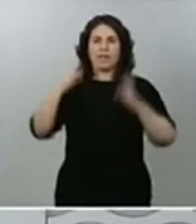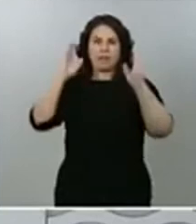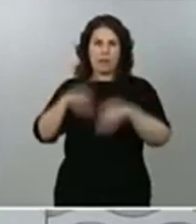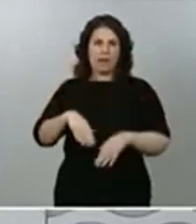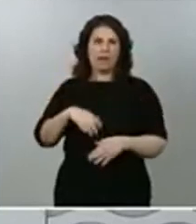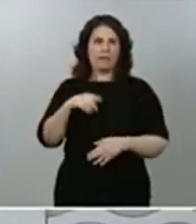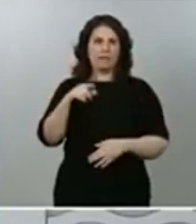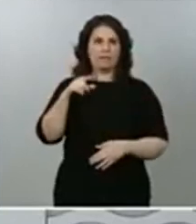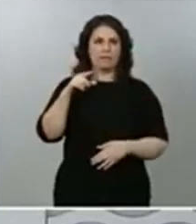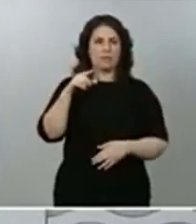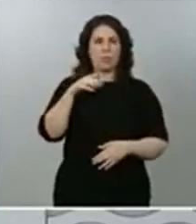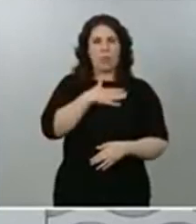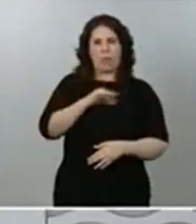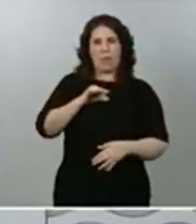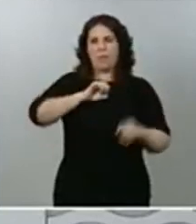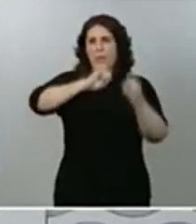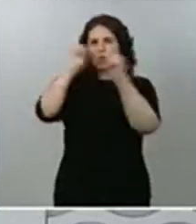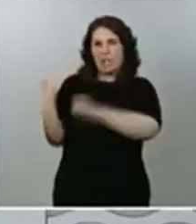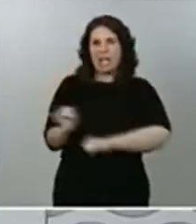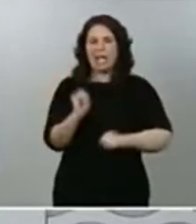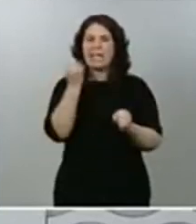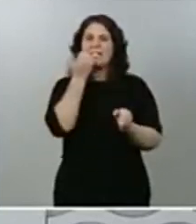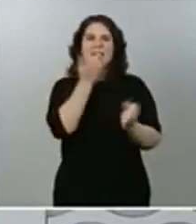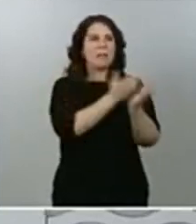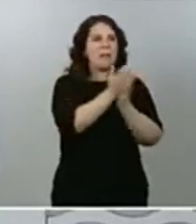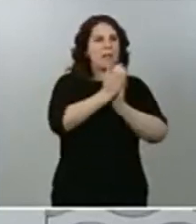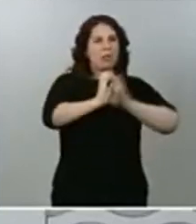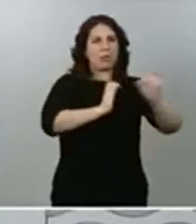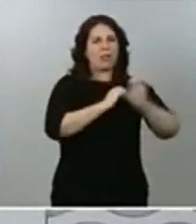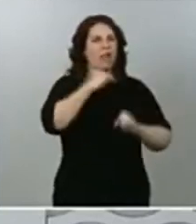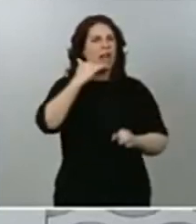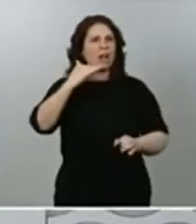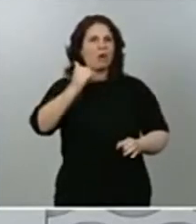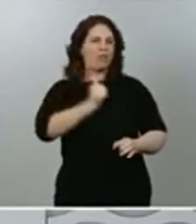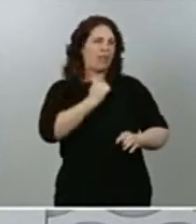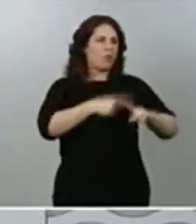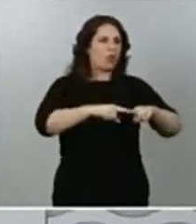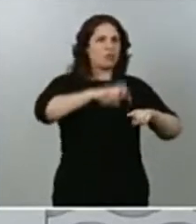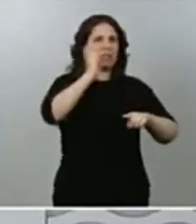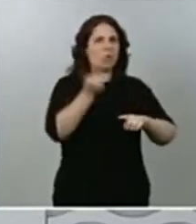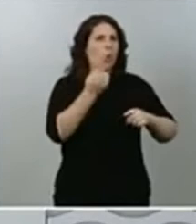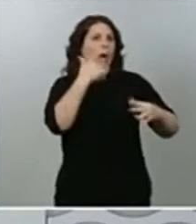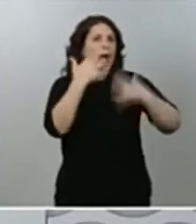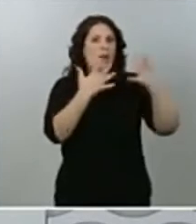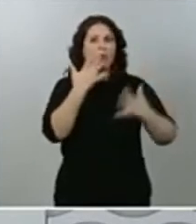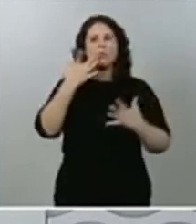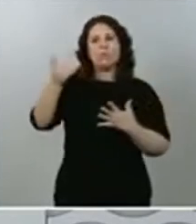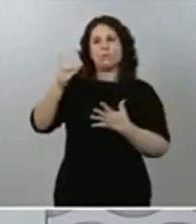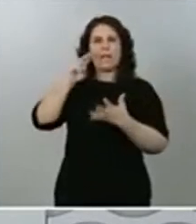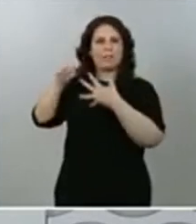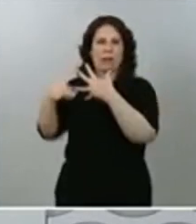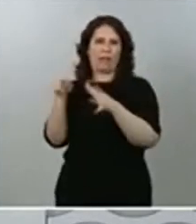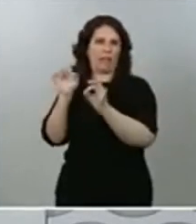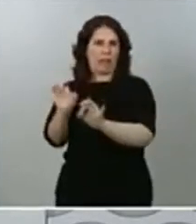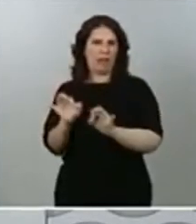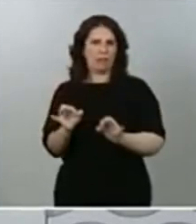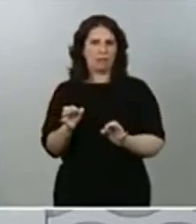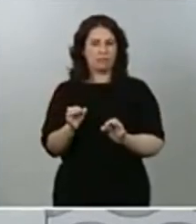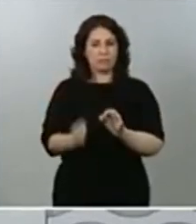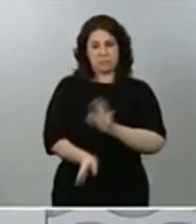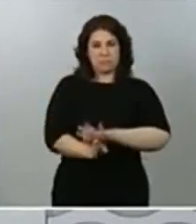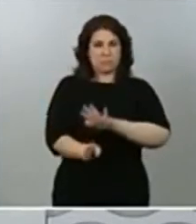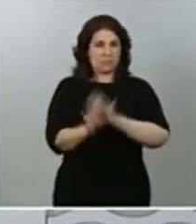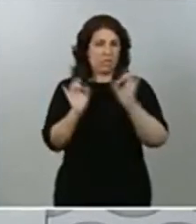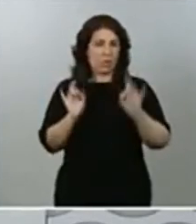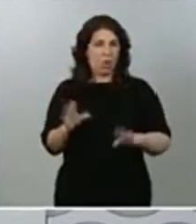cualquier tipo de ruido mediático que se pudiera producir. Seguimos en esa dirección y creo que esas palabras se